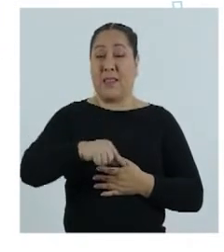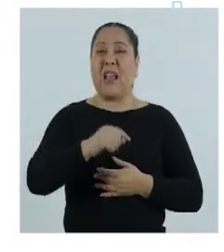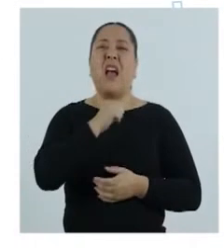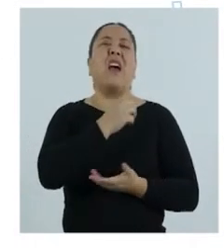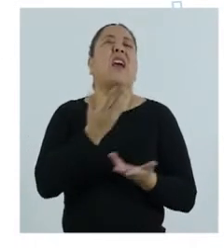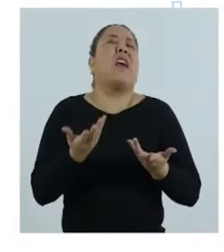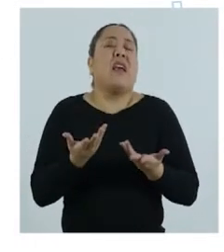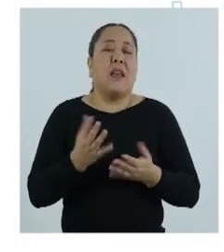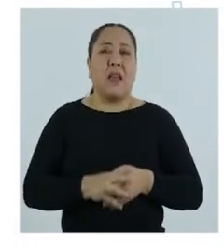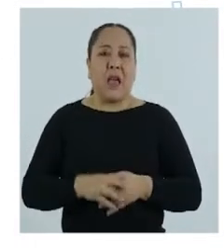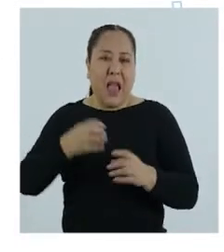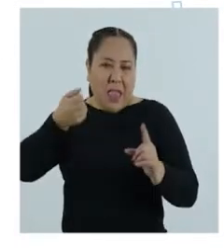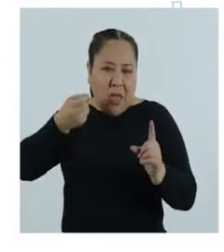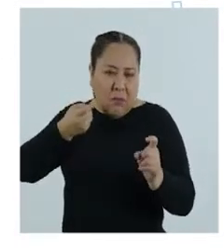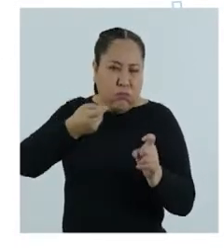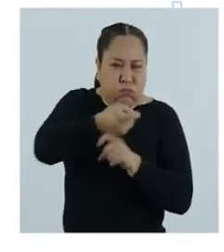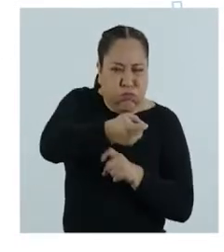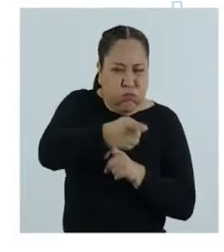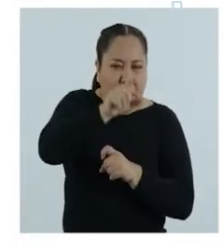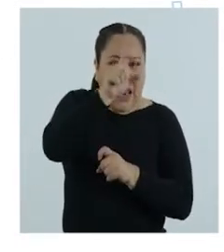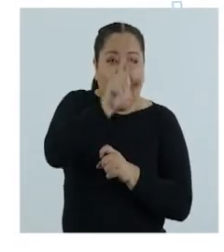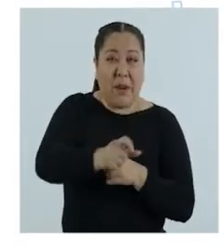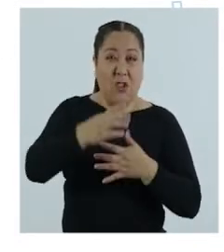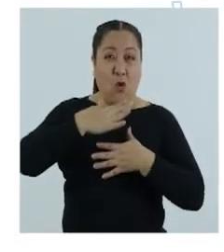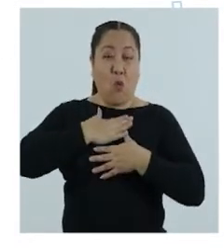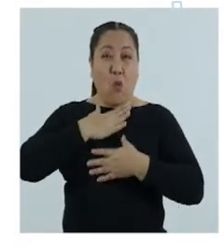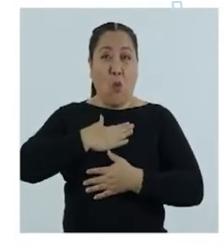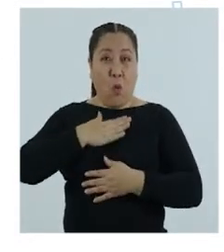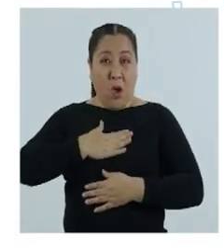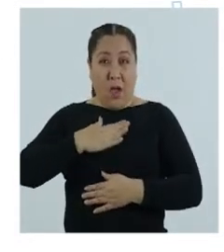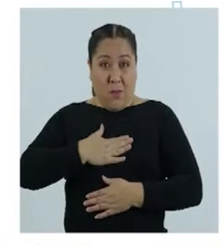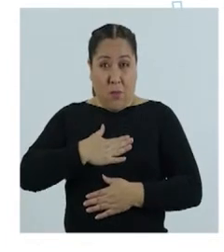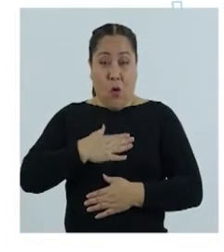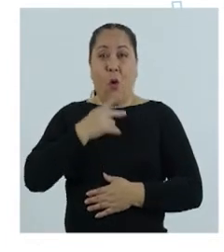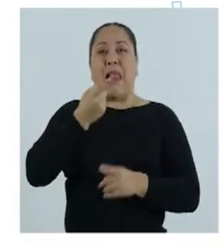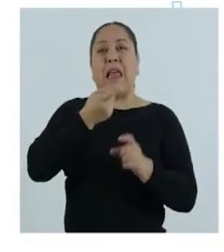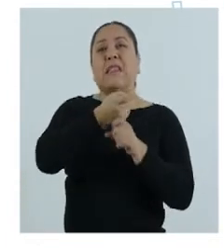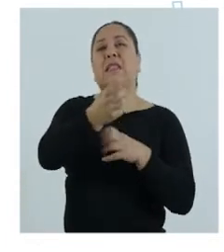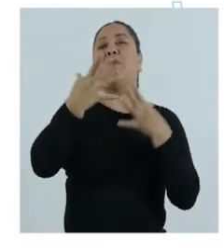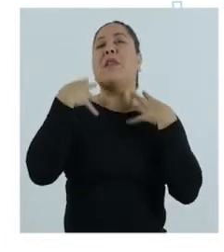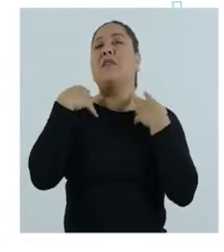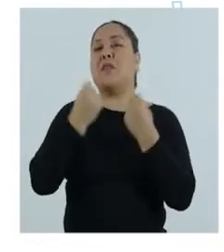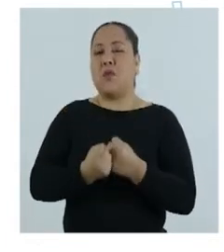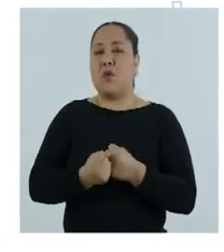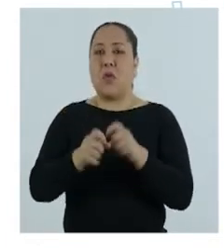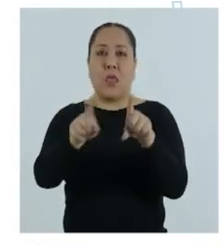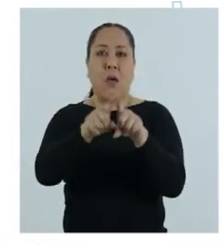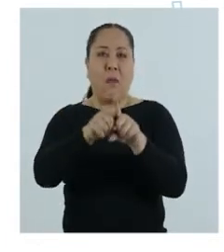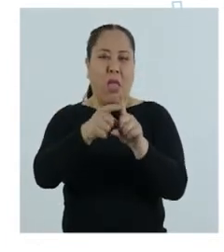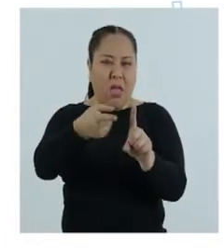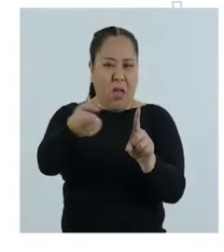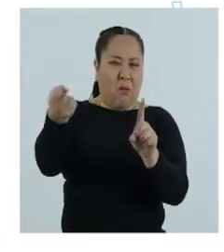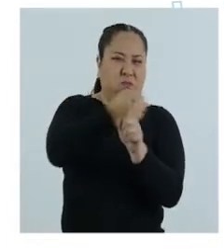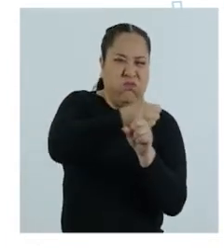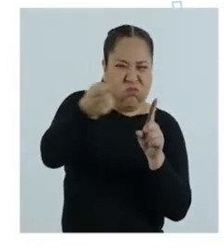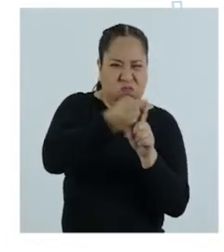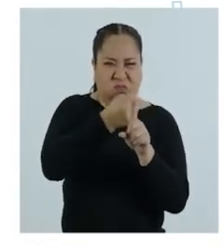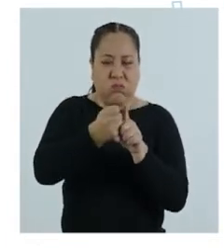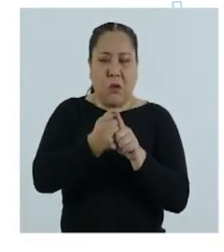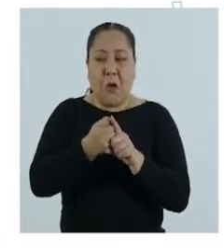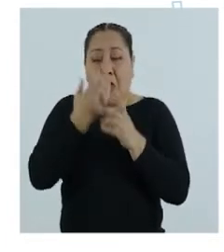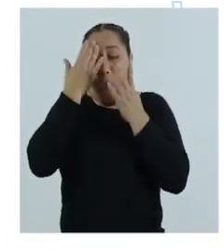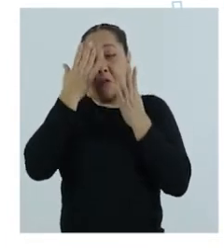acción o conducta que causa daño a la integridad corporal o a la salud. Incluye el